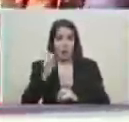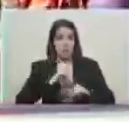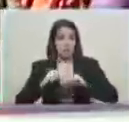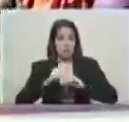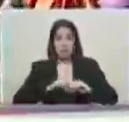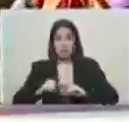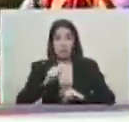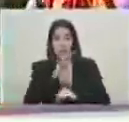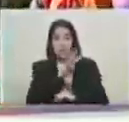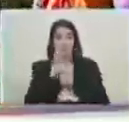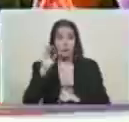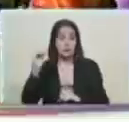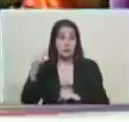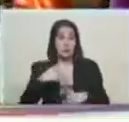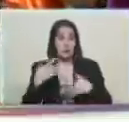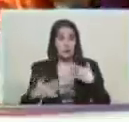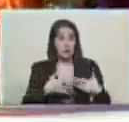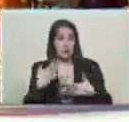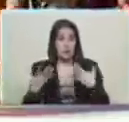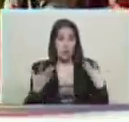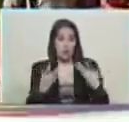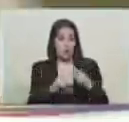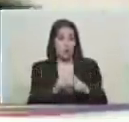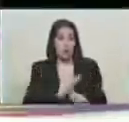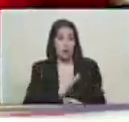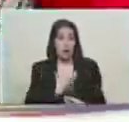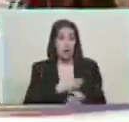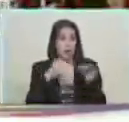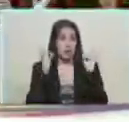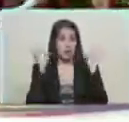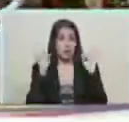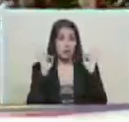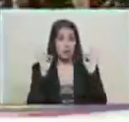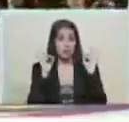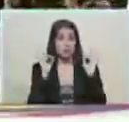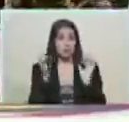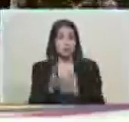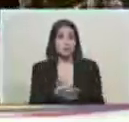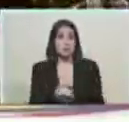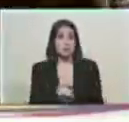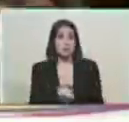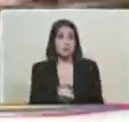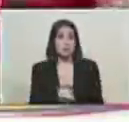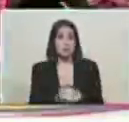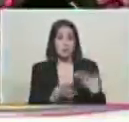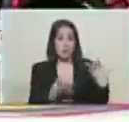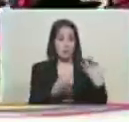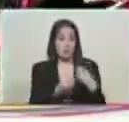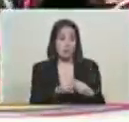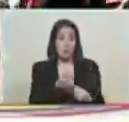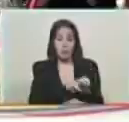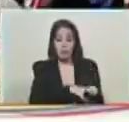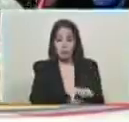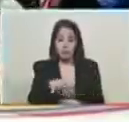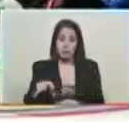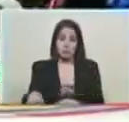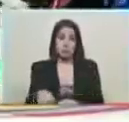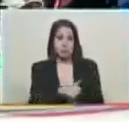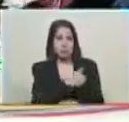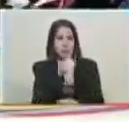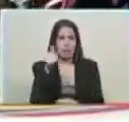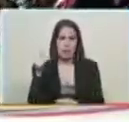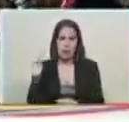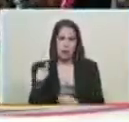más de 400 actividades con nuestra alcaldía de Caracas, con nuestra alcaldesa de Caracas, y así en cada uno de los estados, en cada una de las